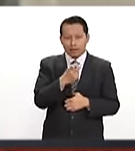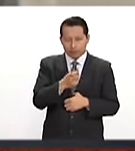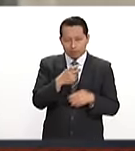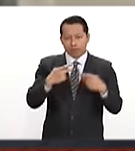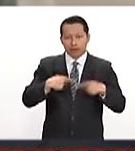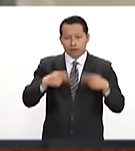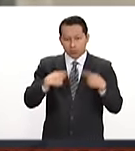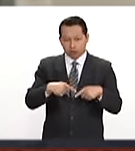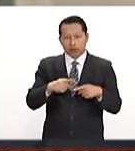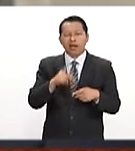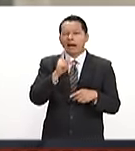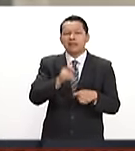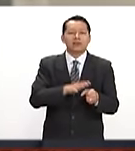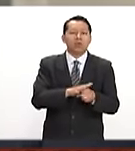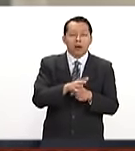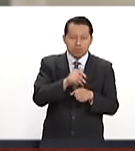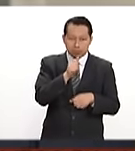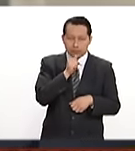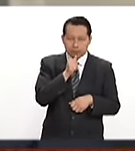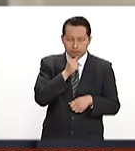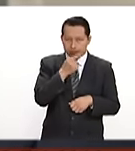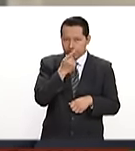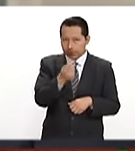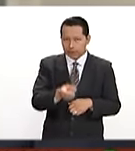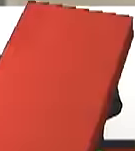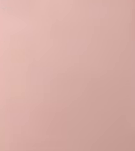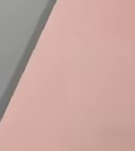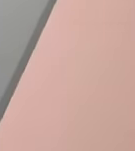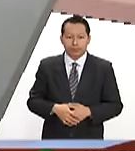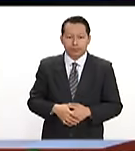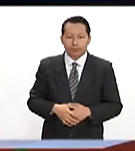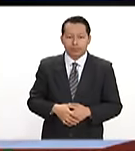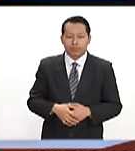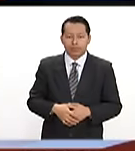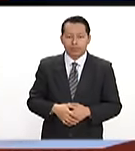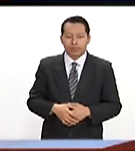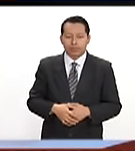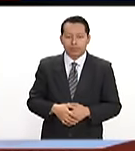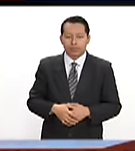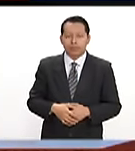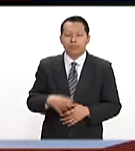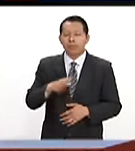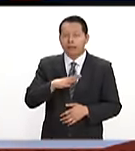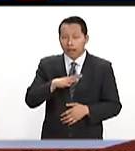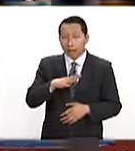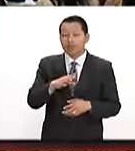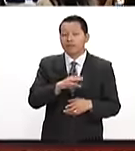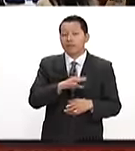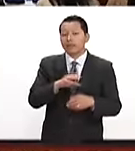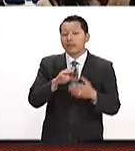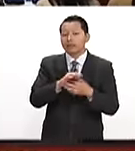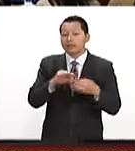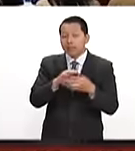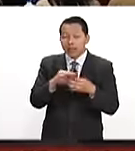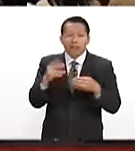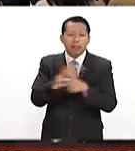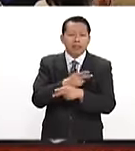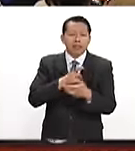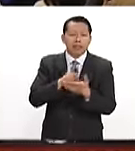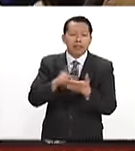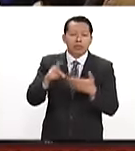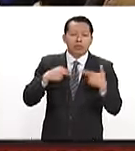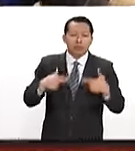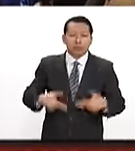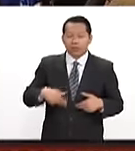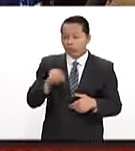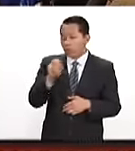especificar cuáles son esos problemas. El relator especial sobre la situación de los derechos humanos